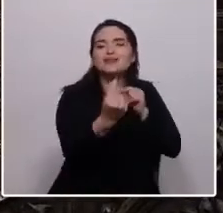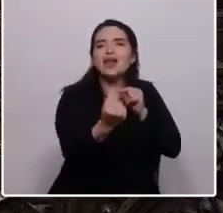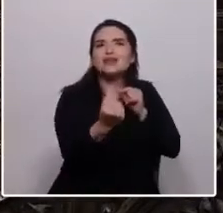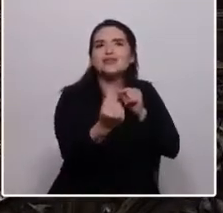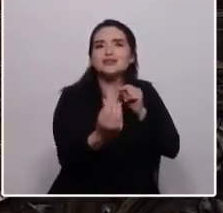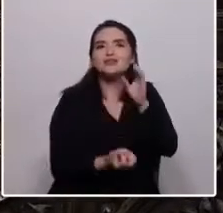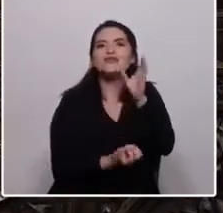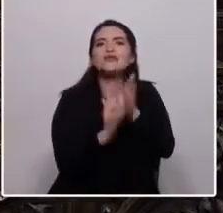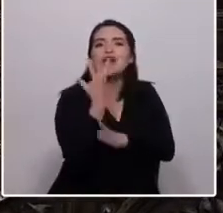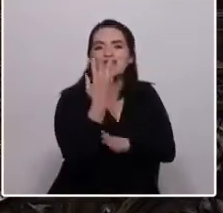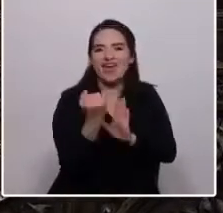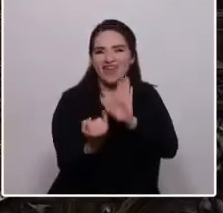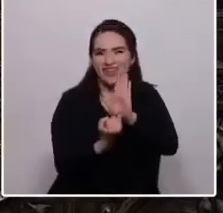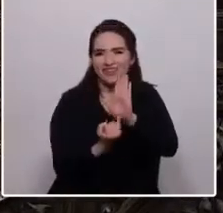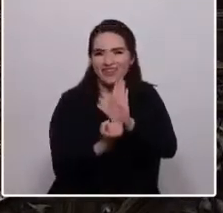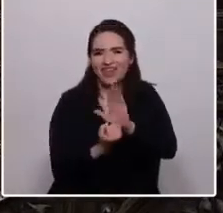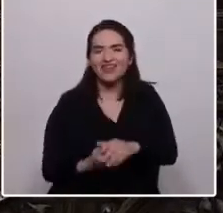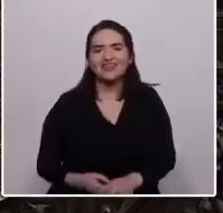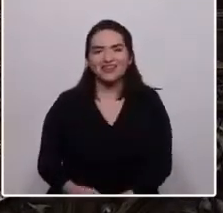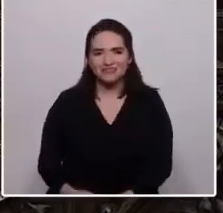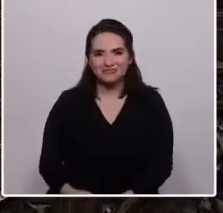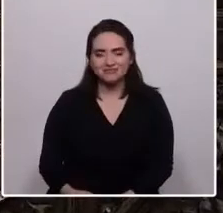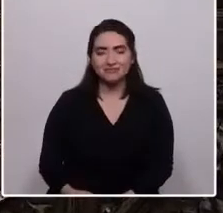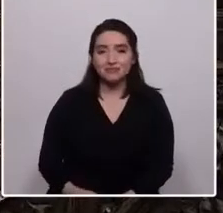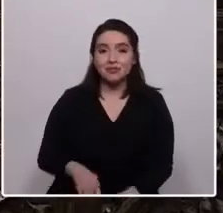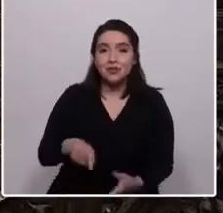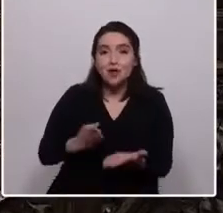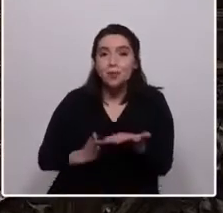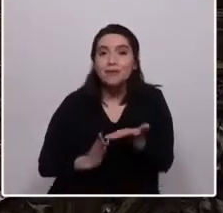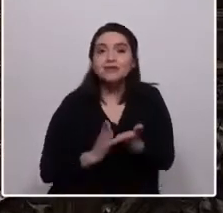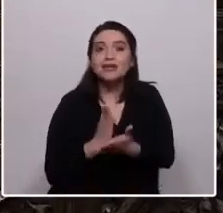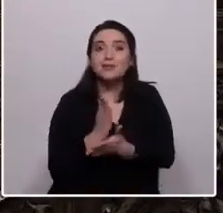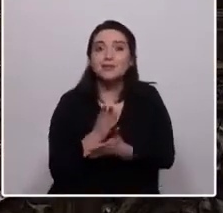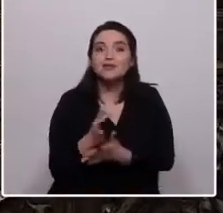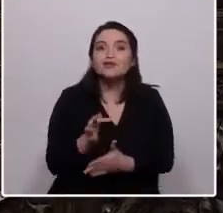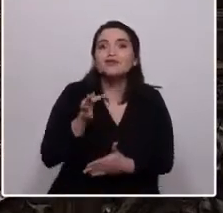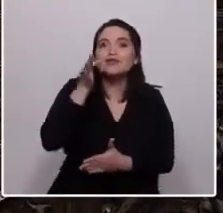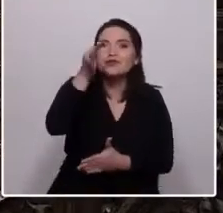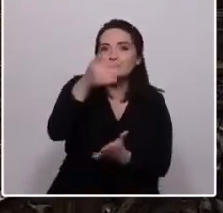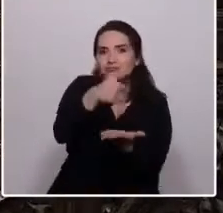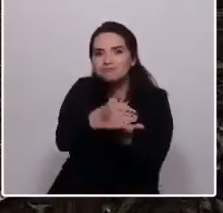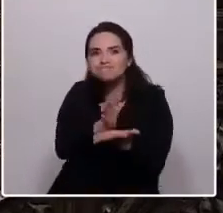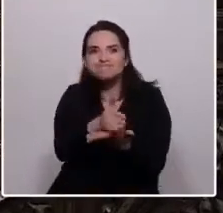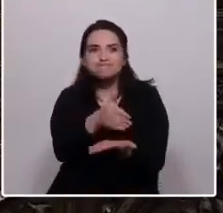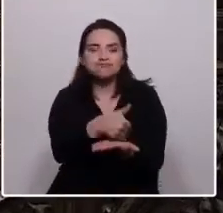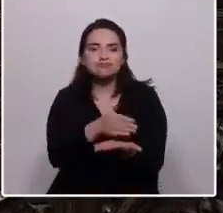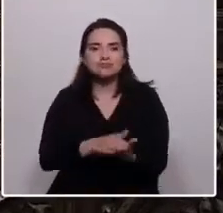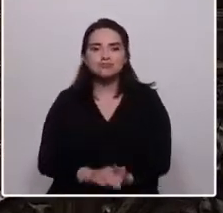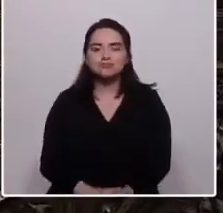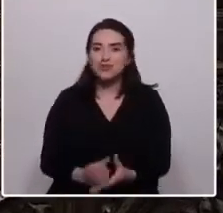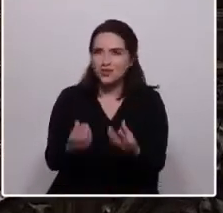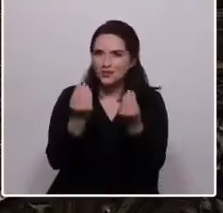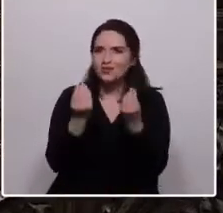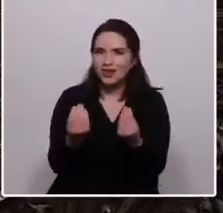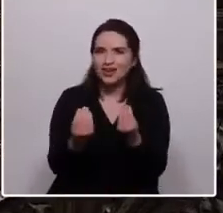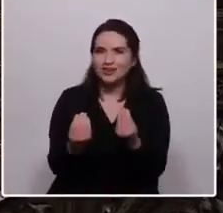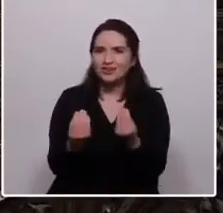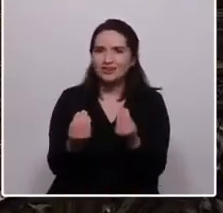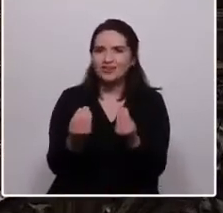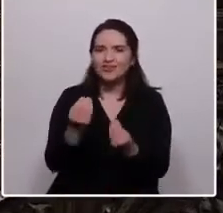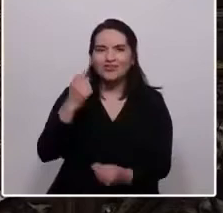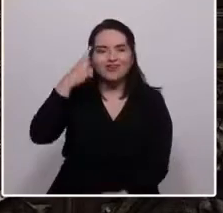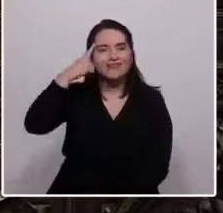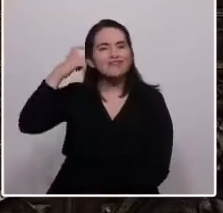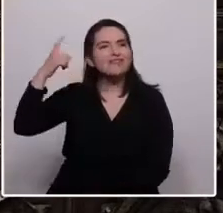identidad, en momentos en que comenzamos a tejer de nuevo el futuro, no sería grandioso acaso que sea la fantasía